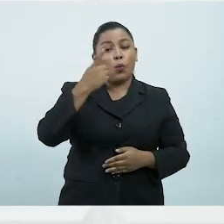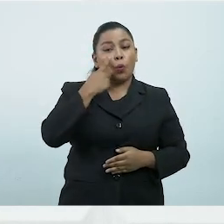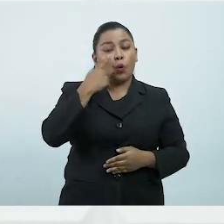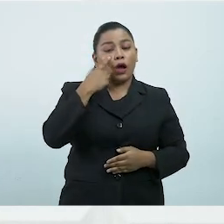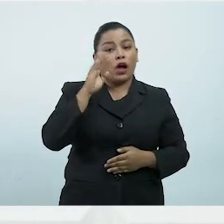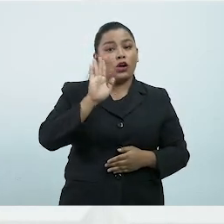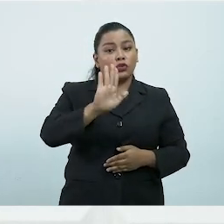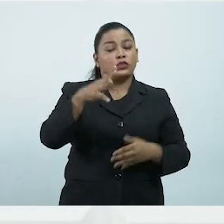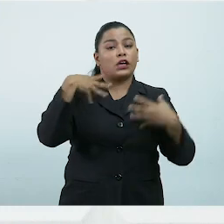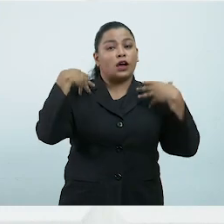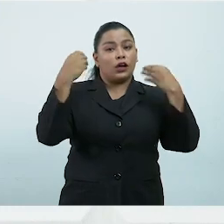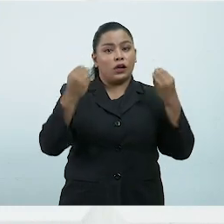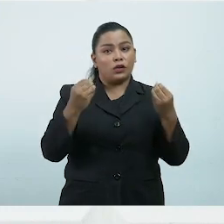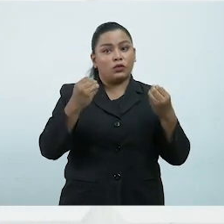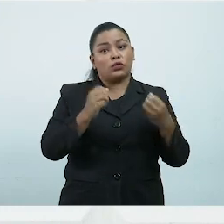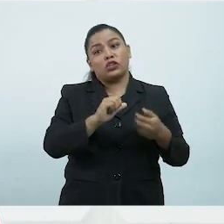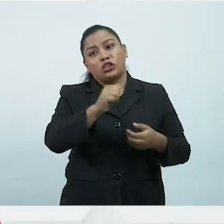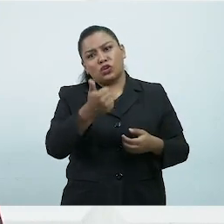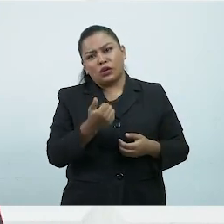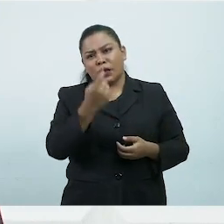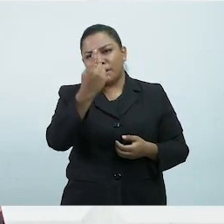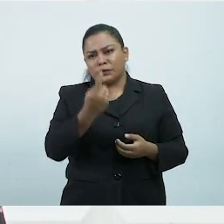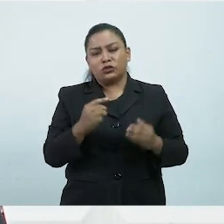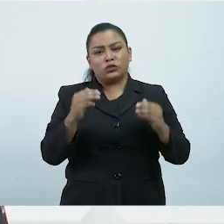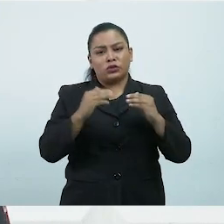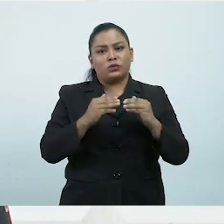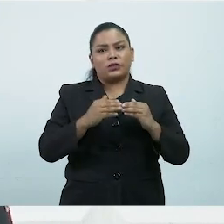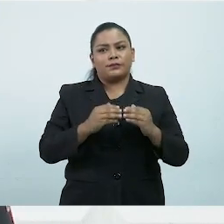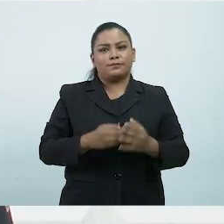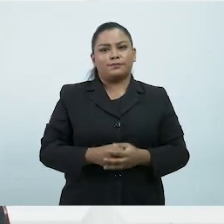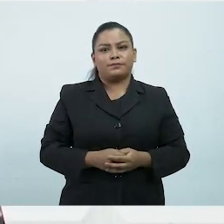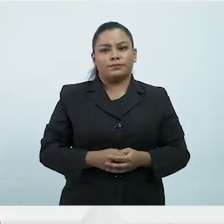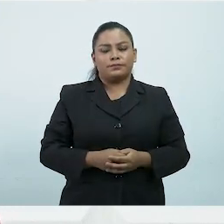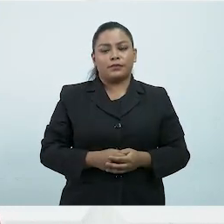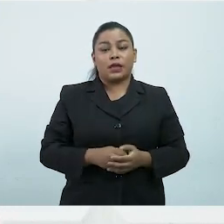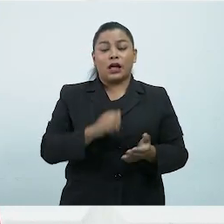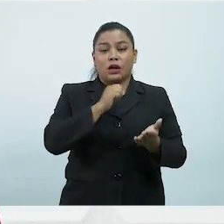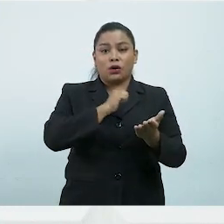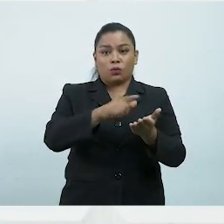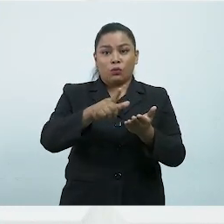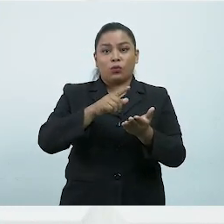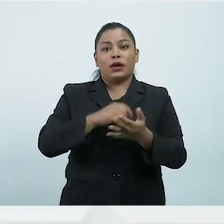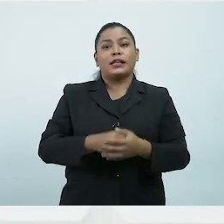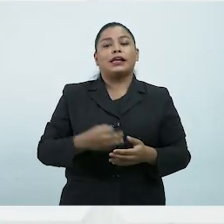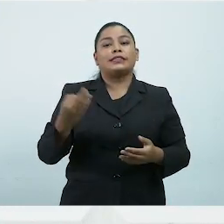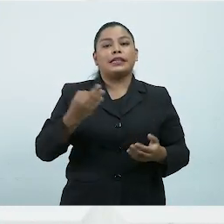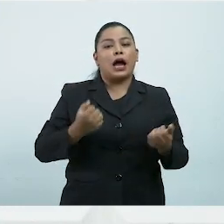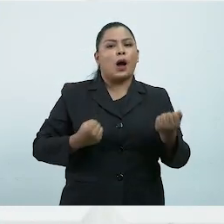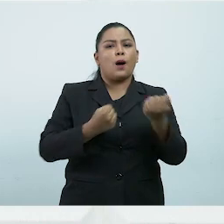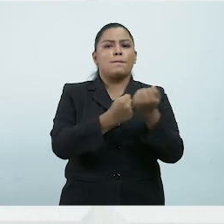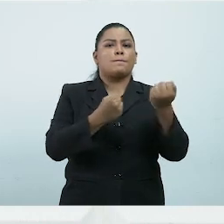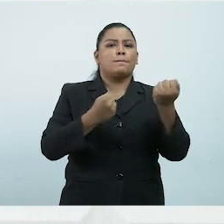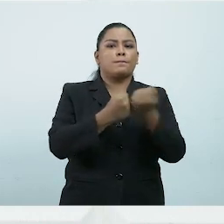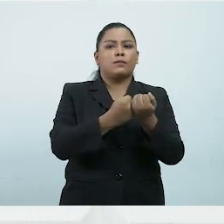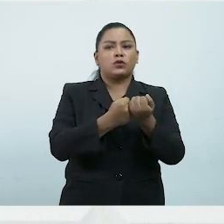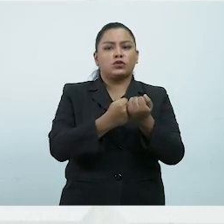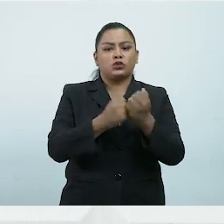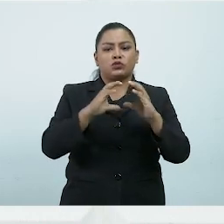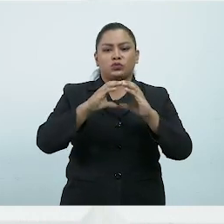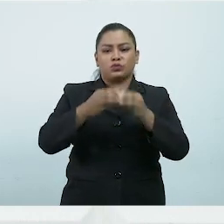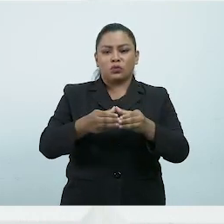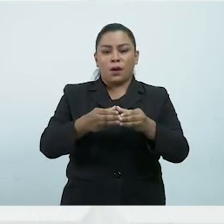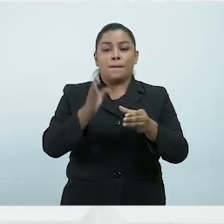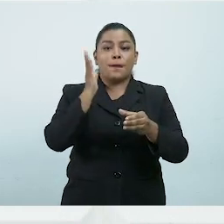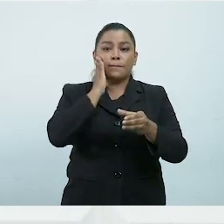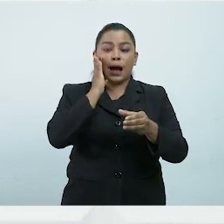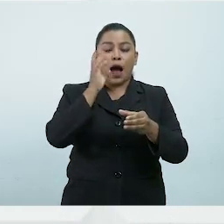salvaguardar la salud de los demás integrantes del organismo El centro escolar se apoyará en un comité de madres